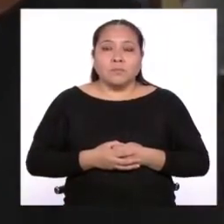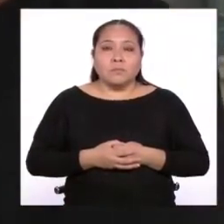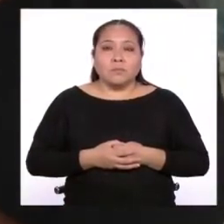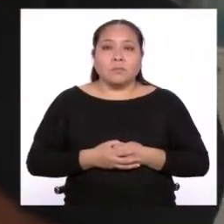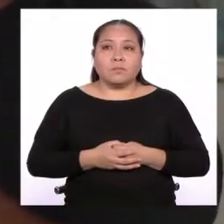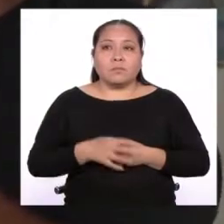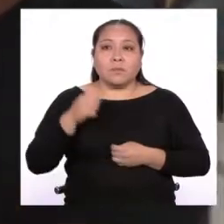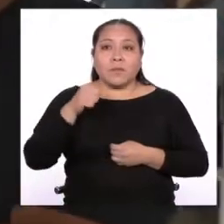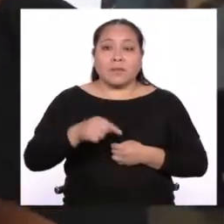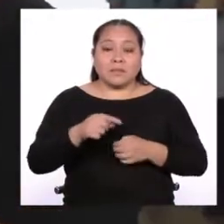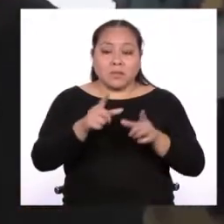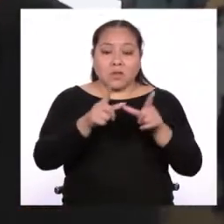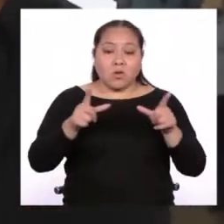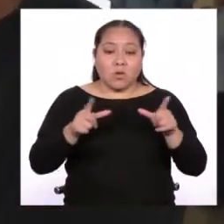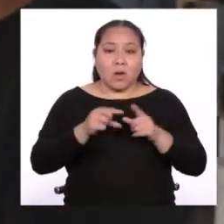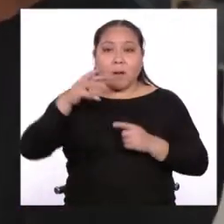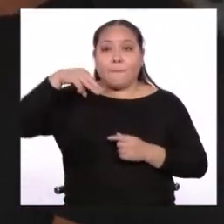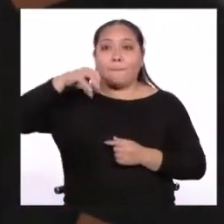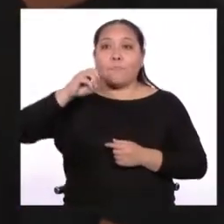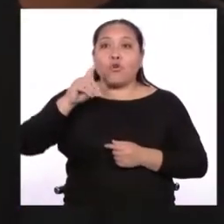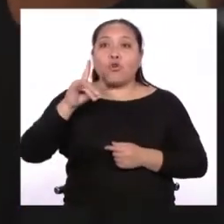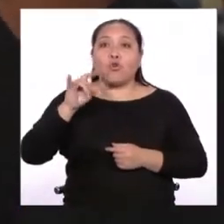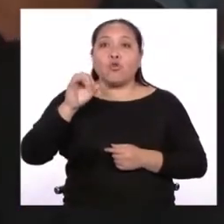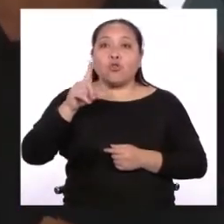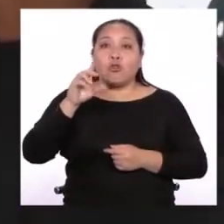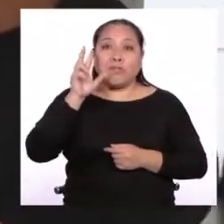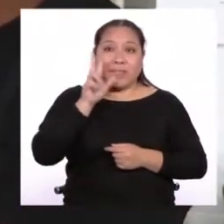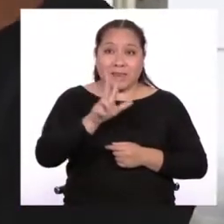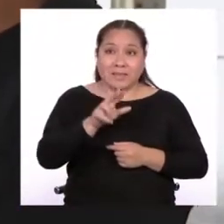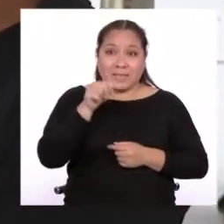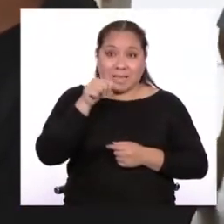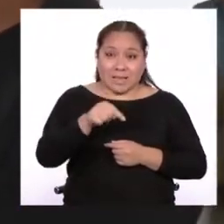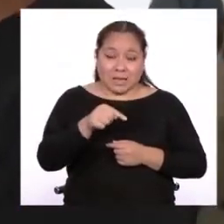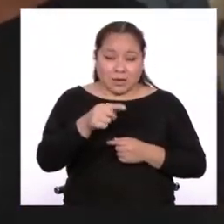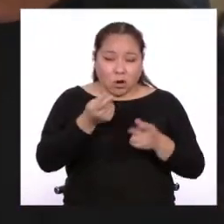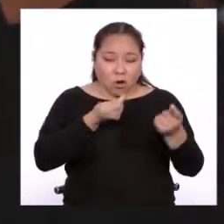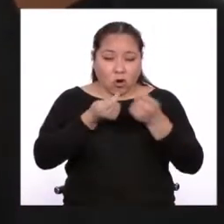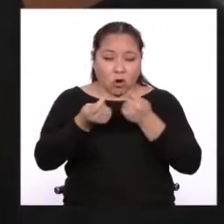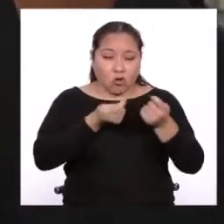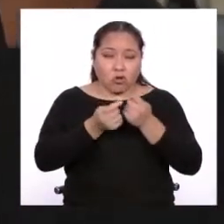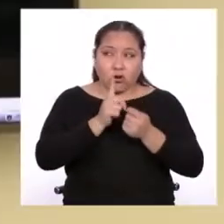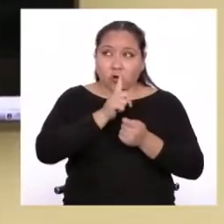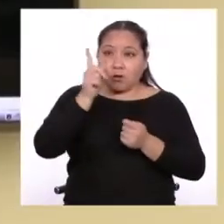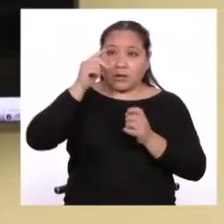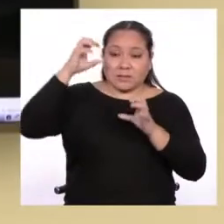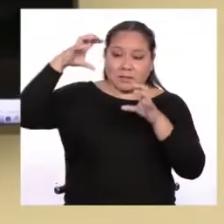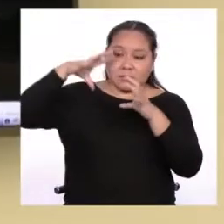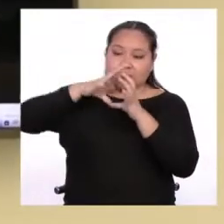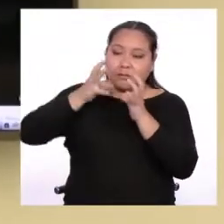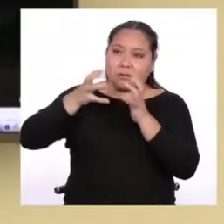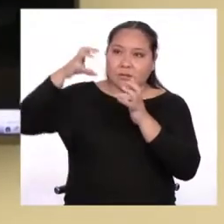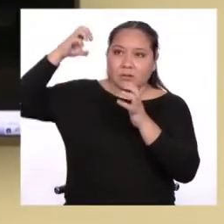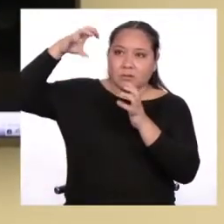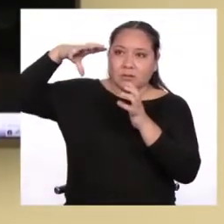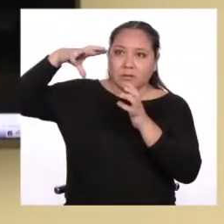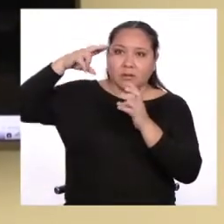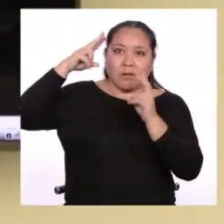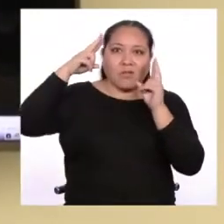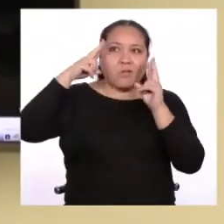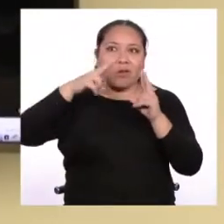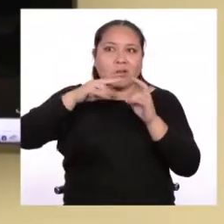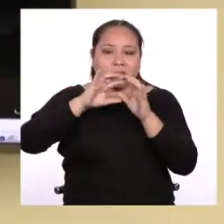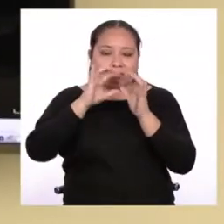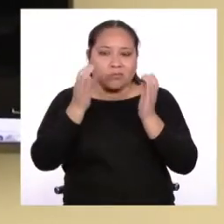Bueno, ya estamos en el módulo 3, que es donde trabajas tú específicamente y es donde controlan el satélite, ¿no es cierto? Control y monitoreo. Es una imagen del planeta Tierra y la